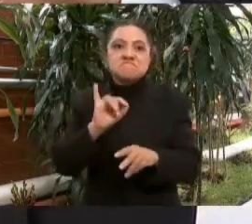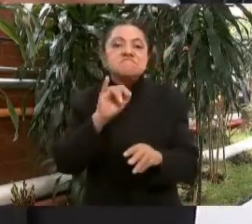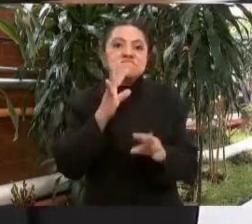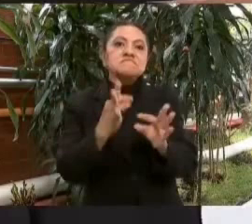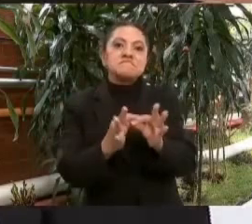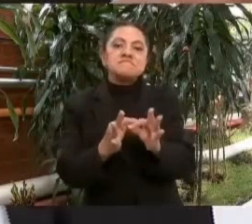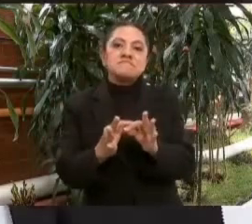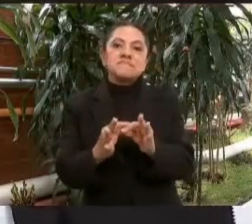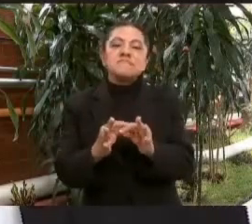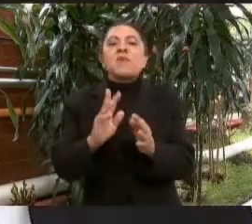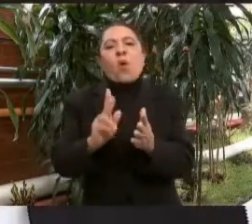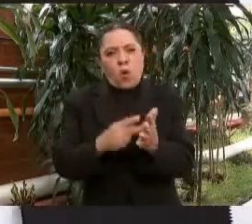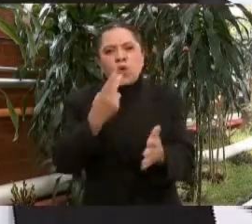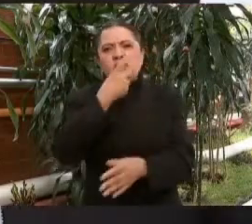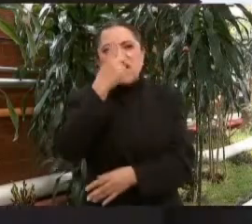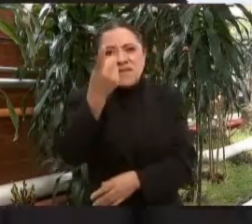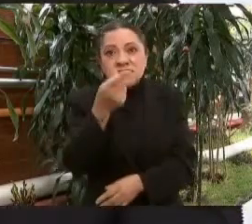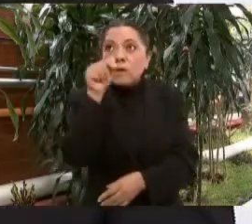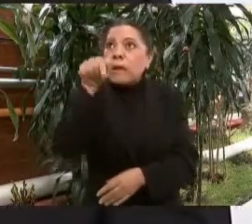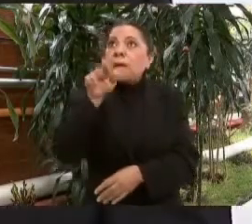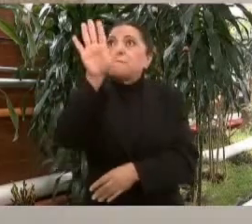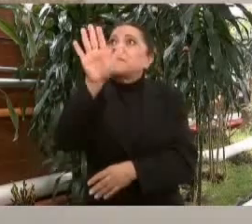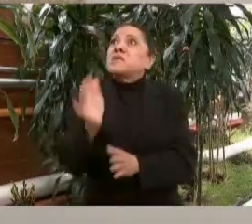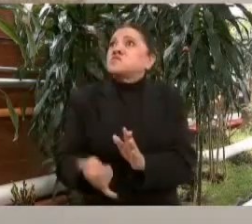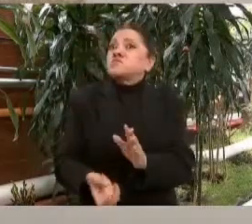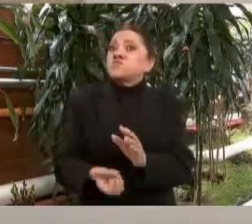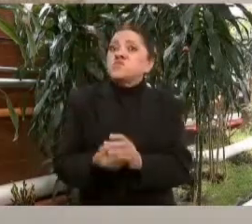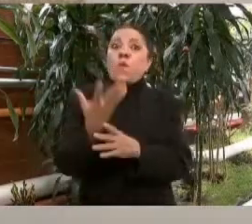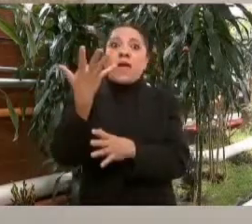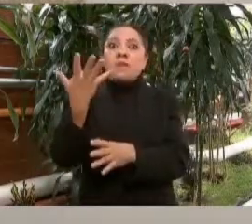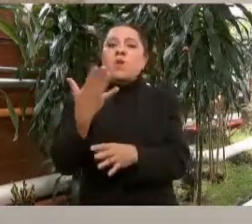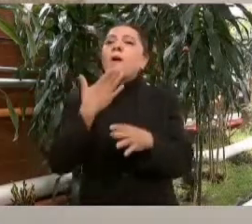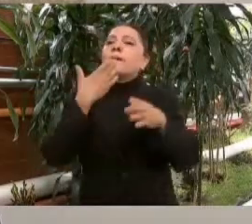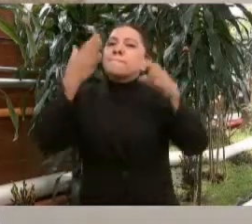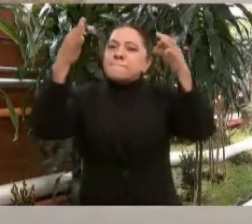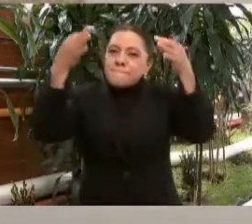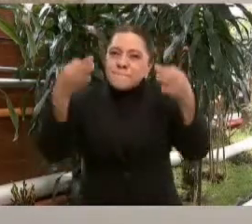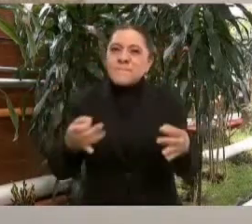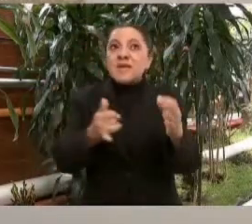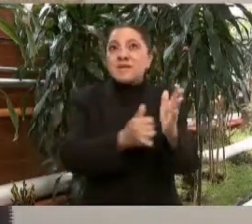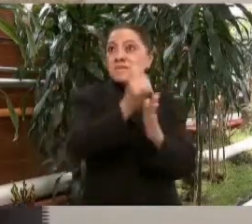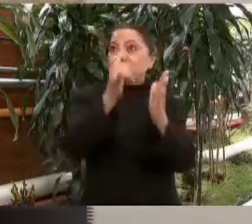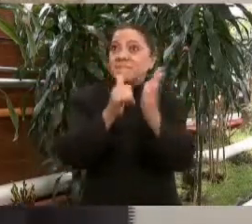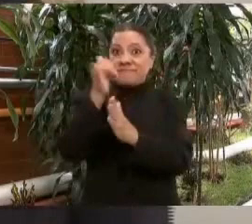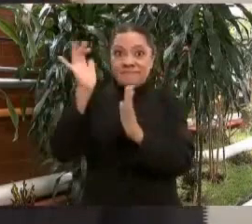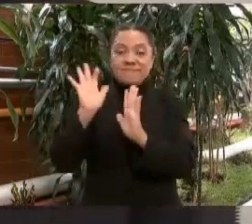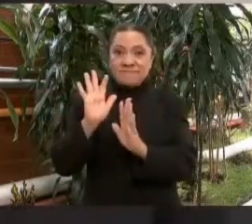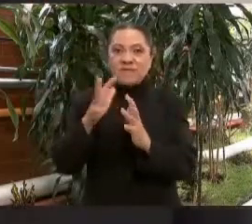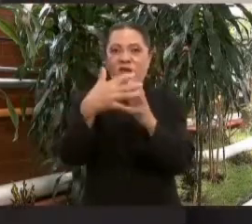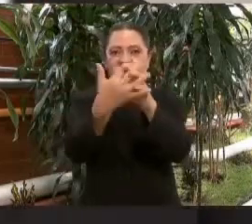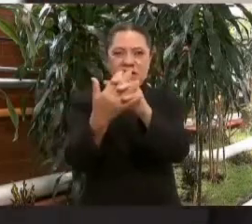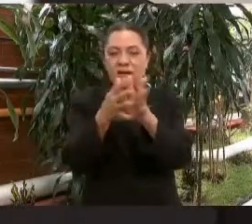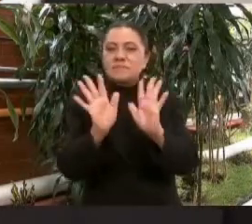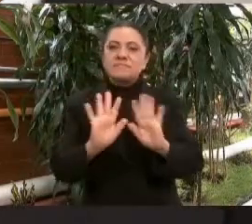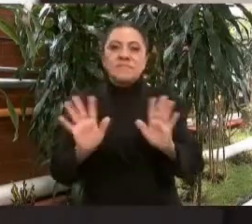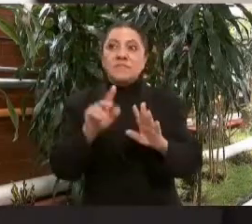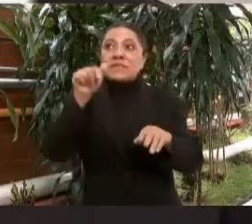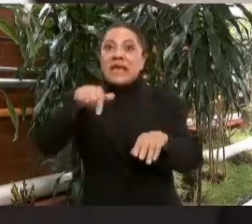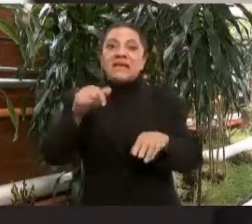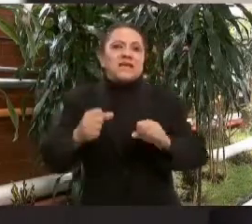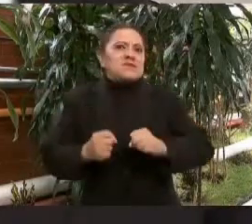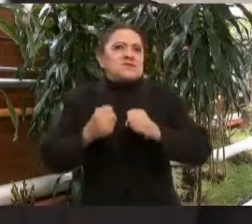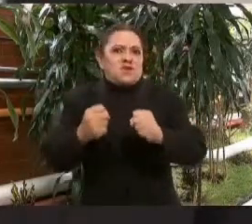Repito, quedó como nuevo, bien hecho, pero además reforzado